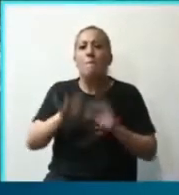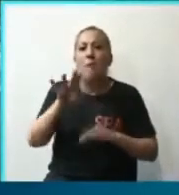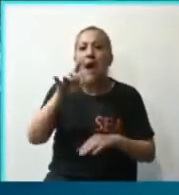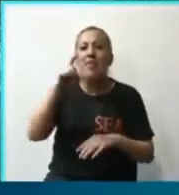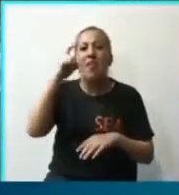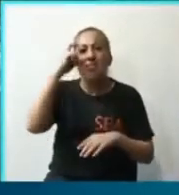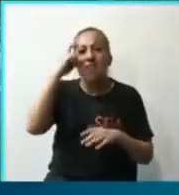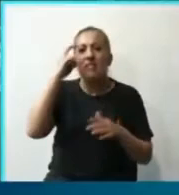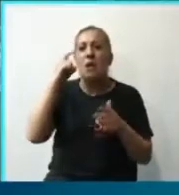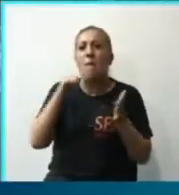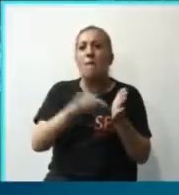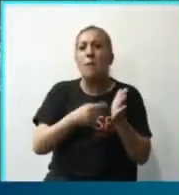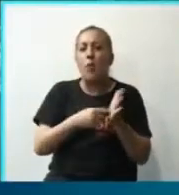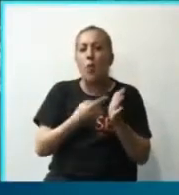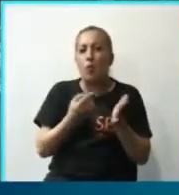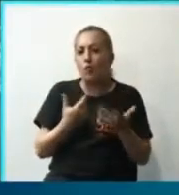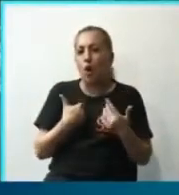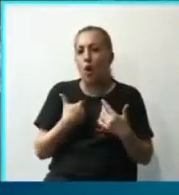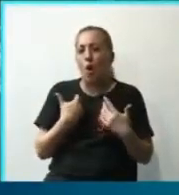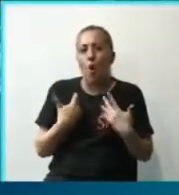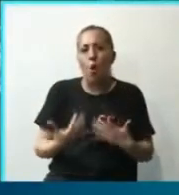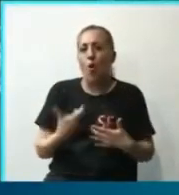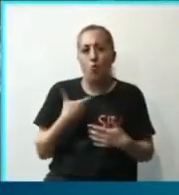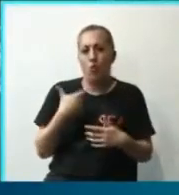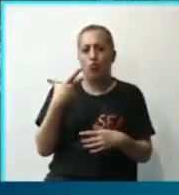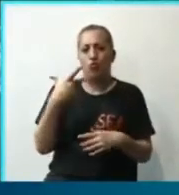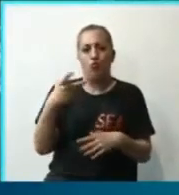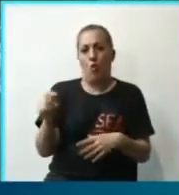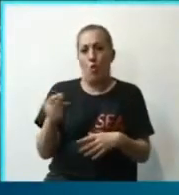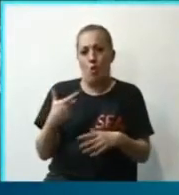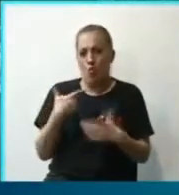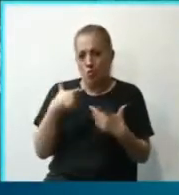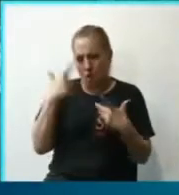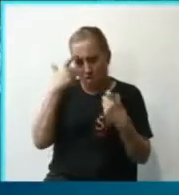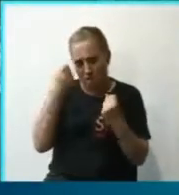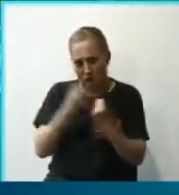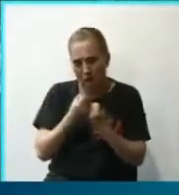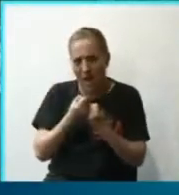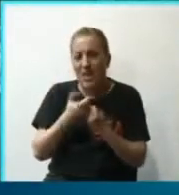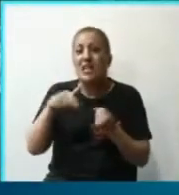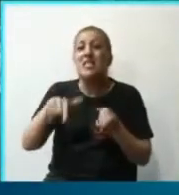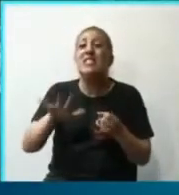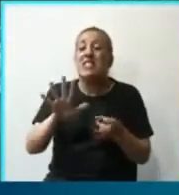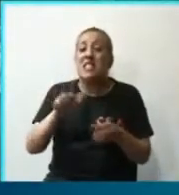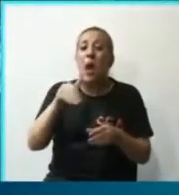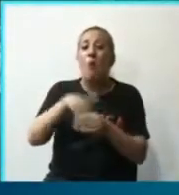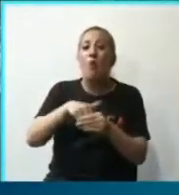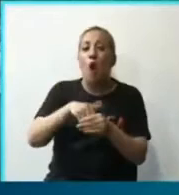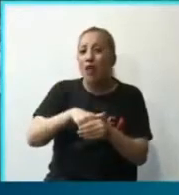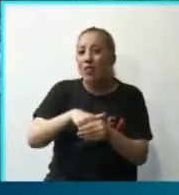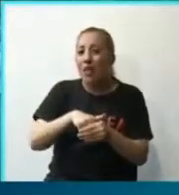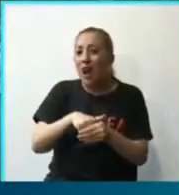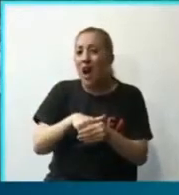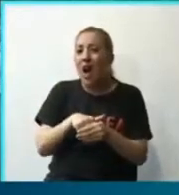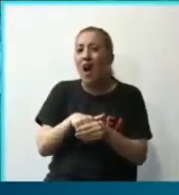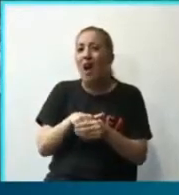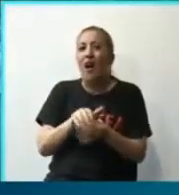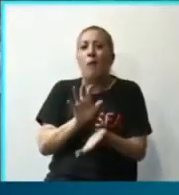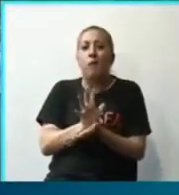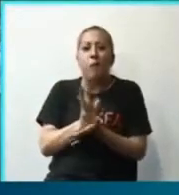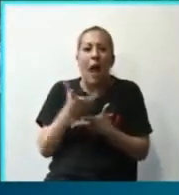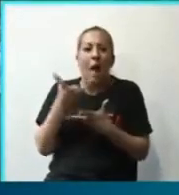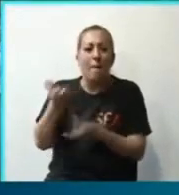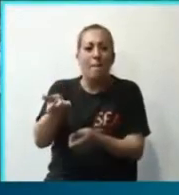salario de los trabajadores. Obviamente no lo vamos a acompañar. Se está votando un apoyo a parte de contratistas.